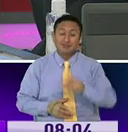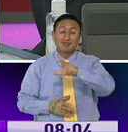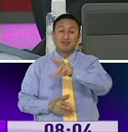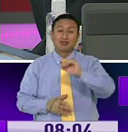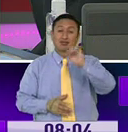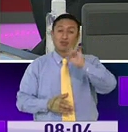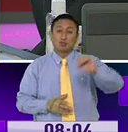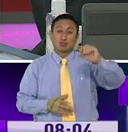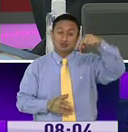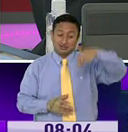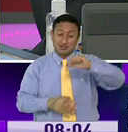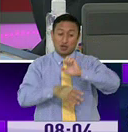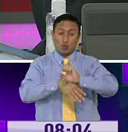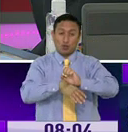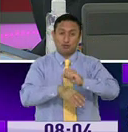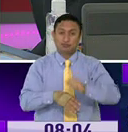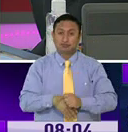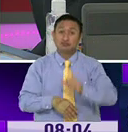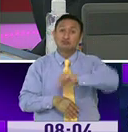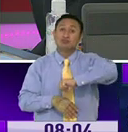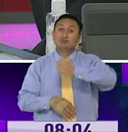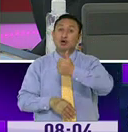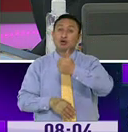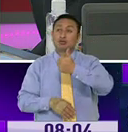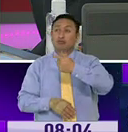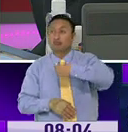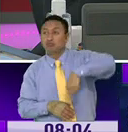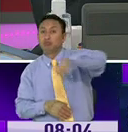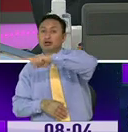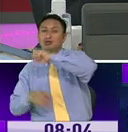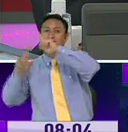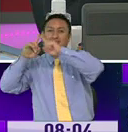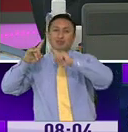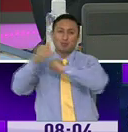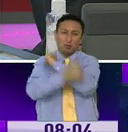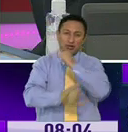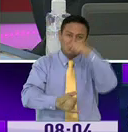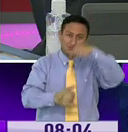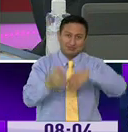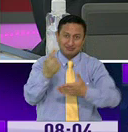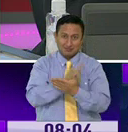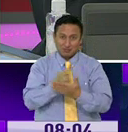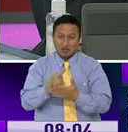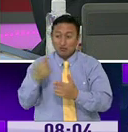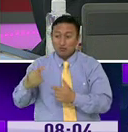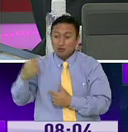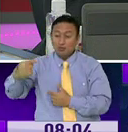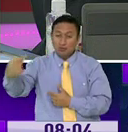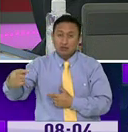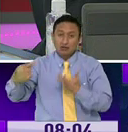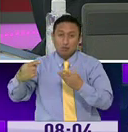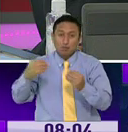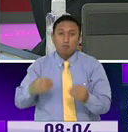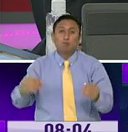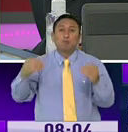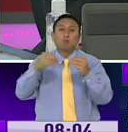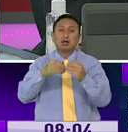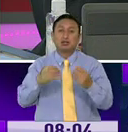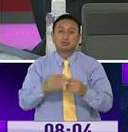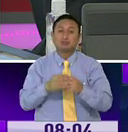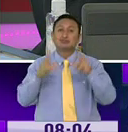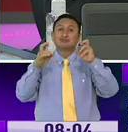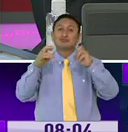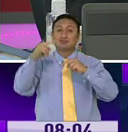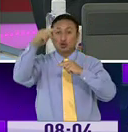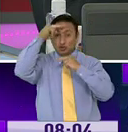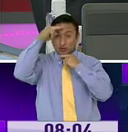% desde Ecuador y el resto se dividía entre varios países. Esta semana, ya pasando los días, han aumentado con el tema de